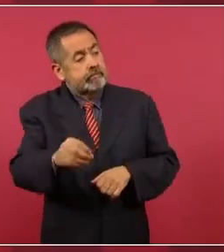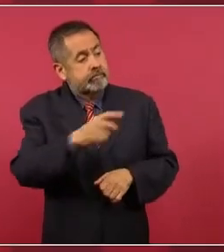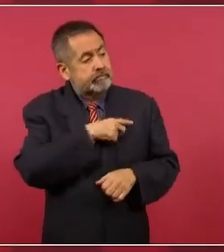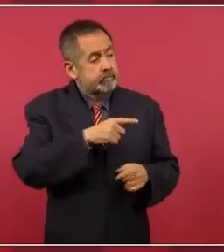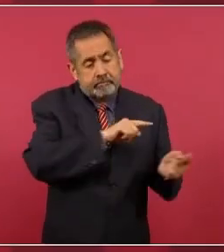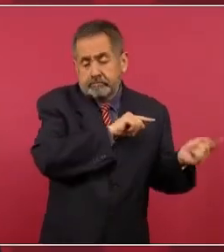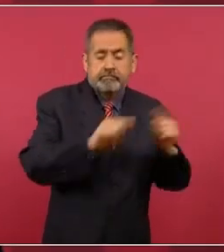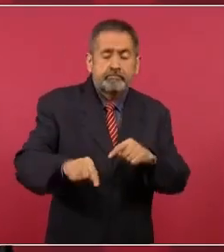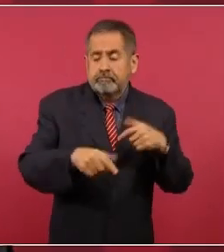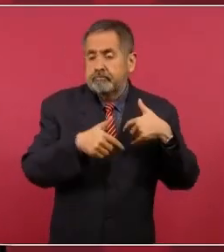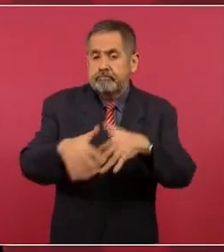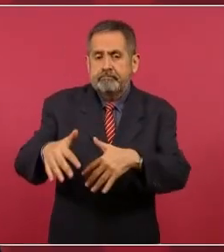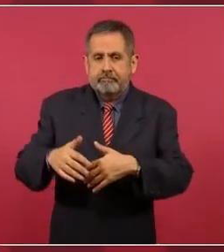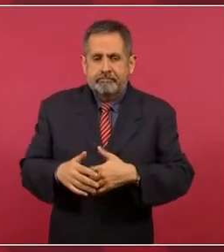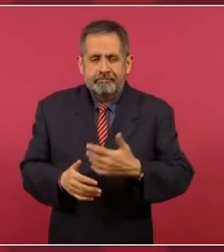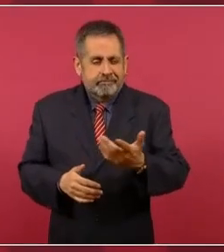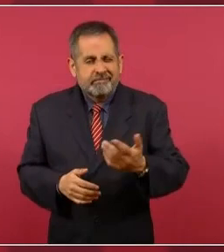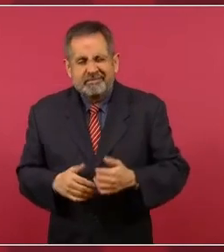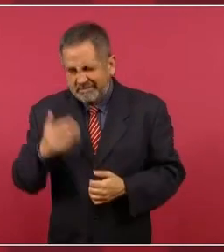¿Saben por qué vienen acarreados?